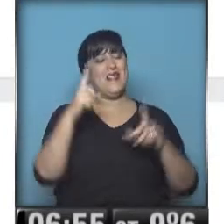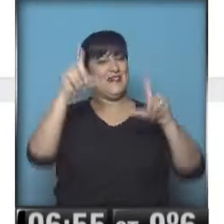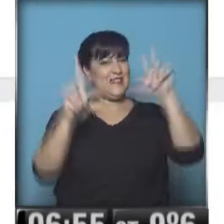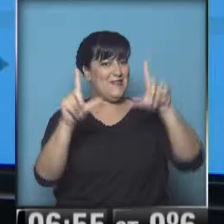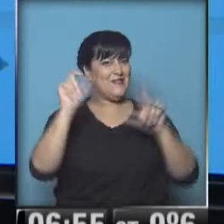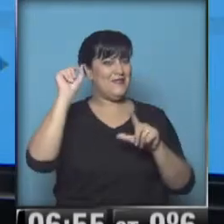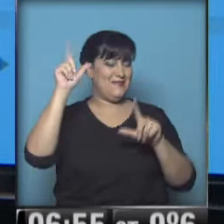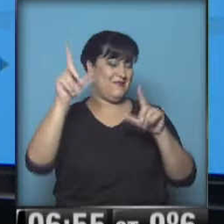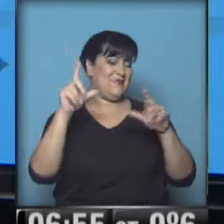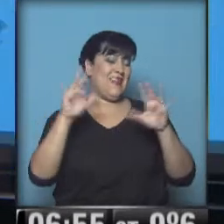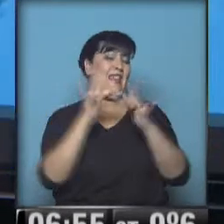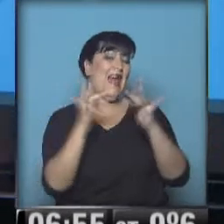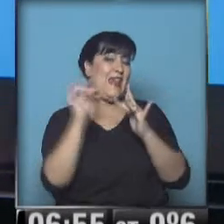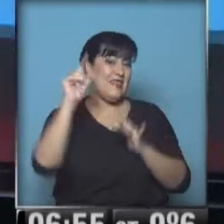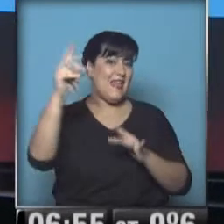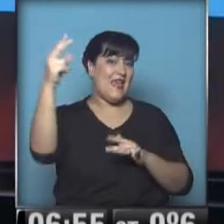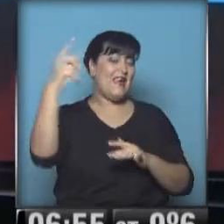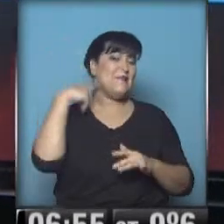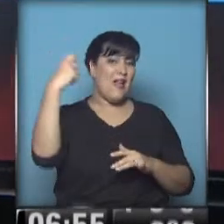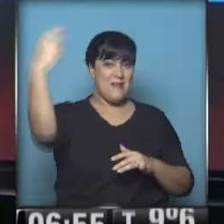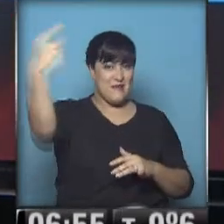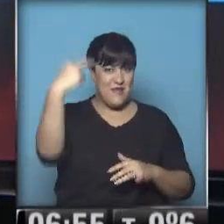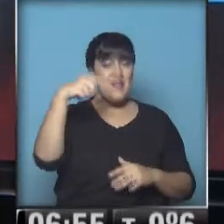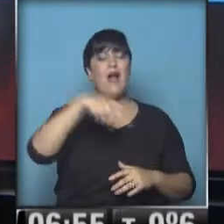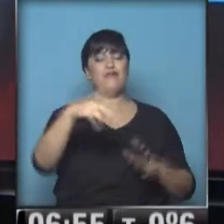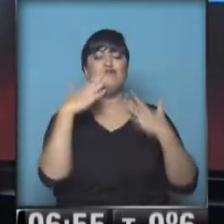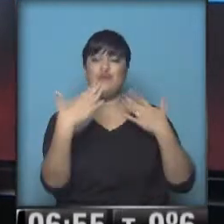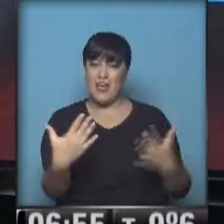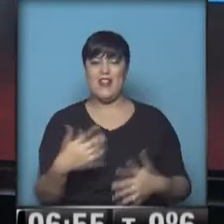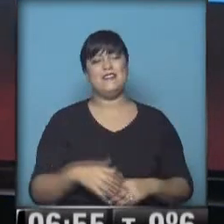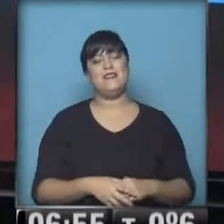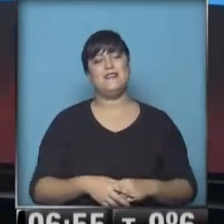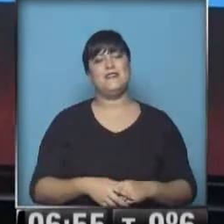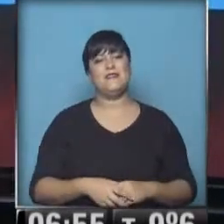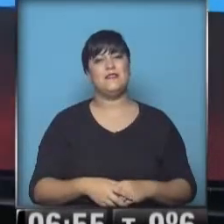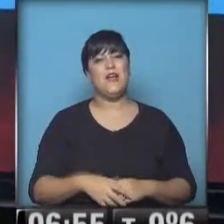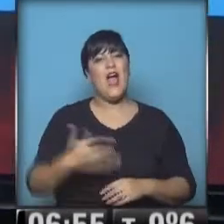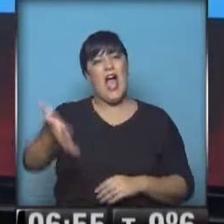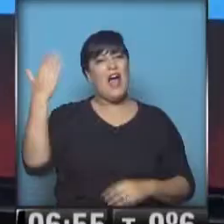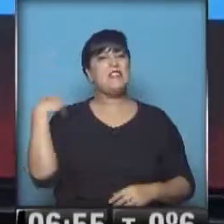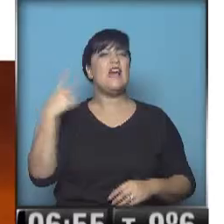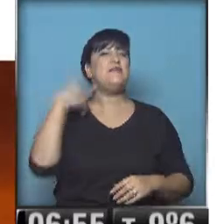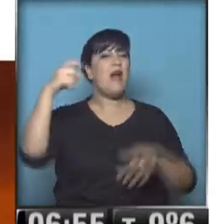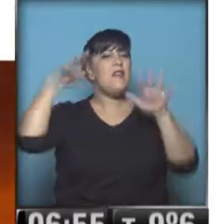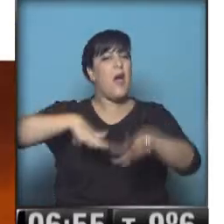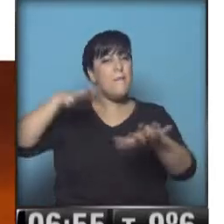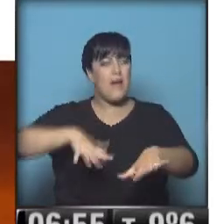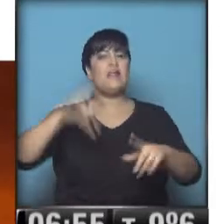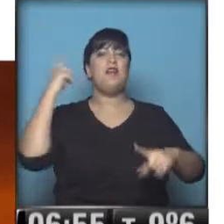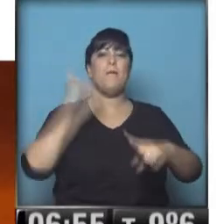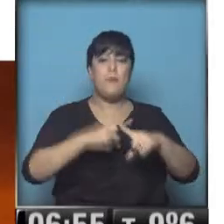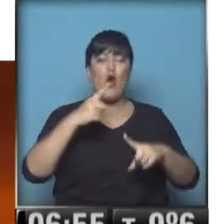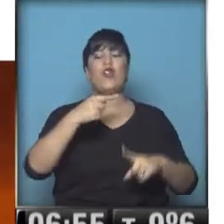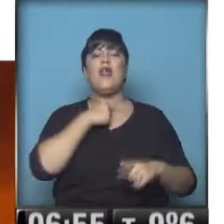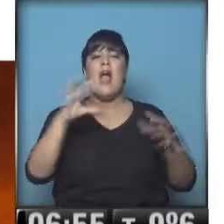Le mandamos un abrazo muy grande y gracias por estar a la mañana bien temprano con nosotros. Estuvieron de marcha ayer, Lucas, por la independencia de Cataluña. Estuvieron